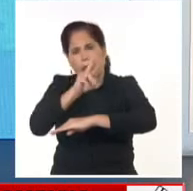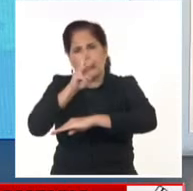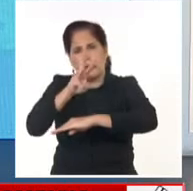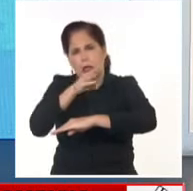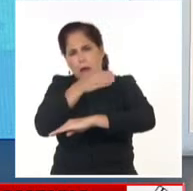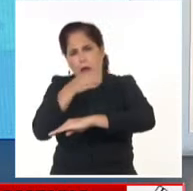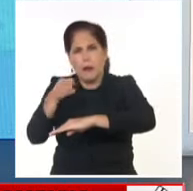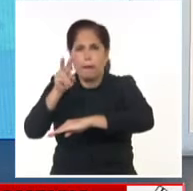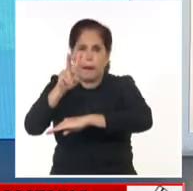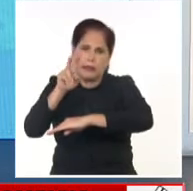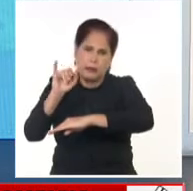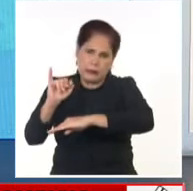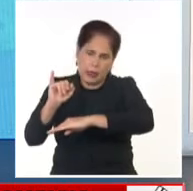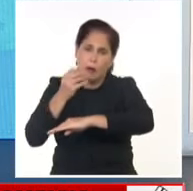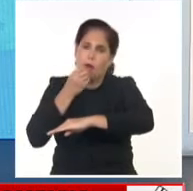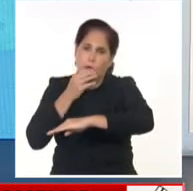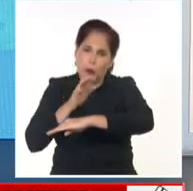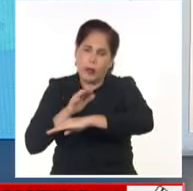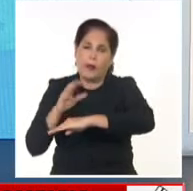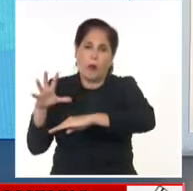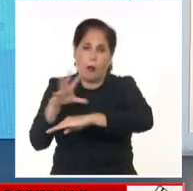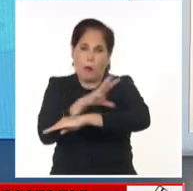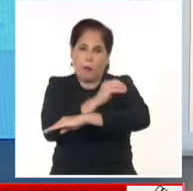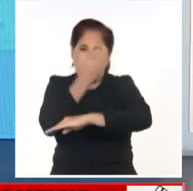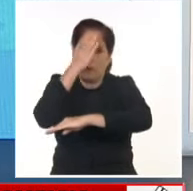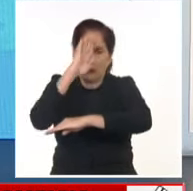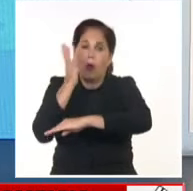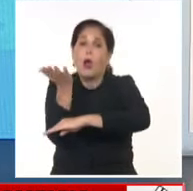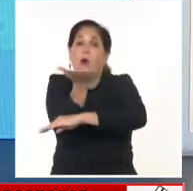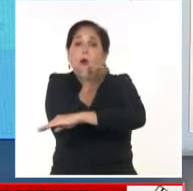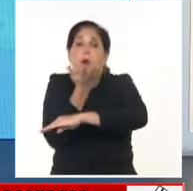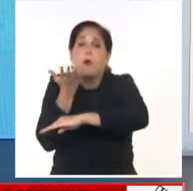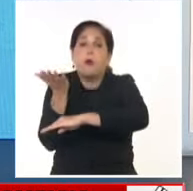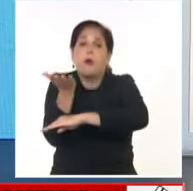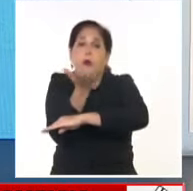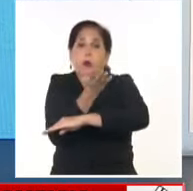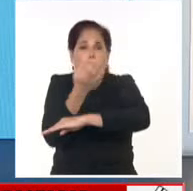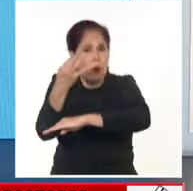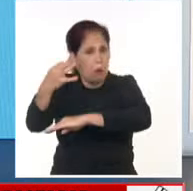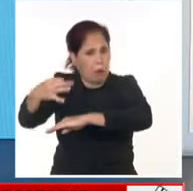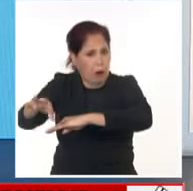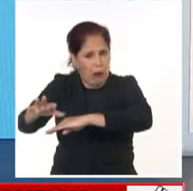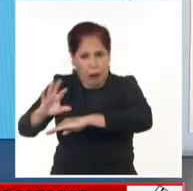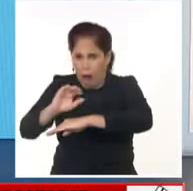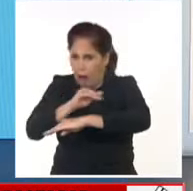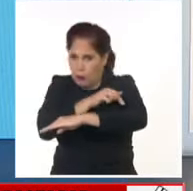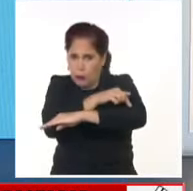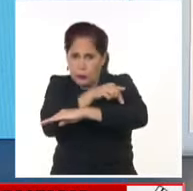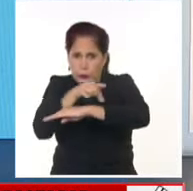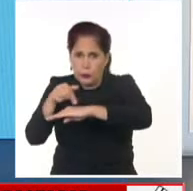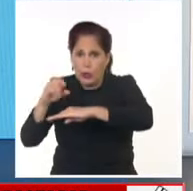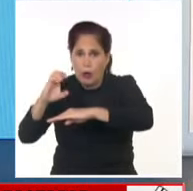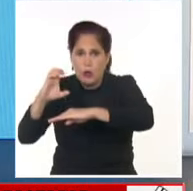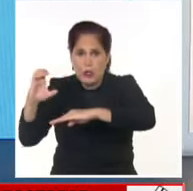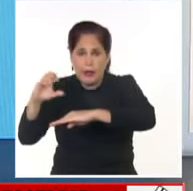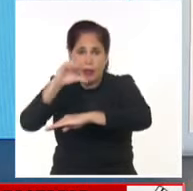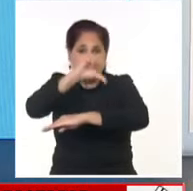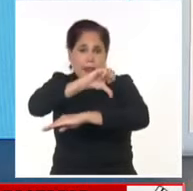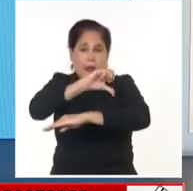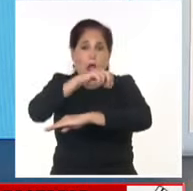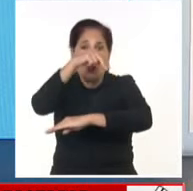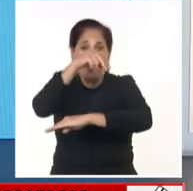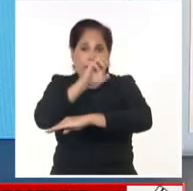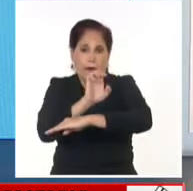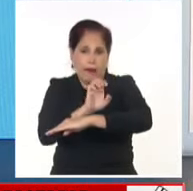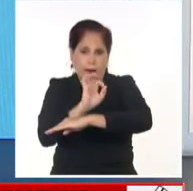26 grados en todo el país. Los vientos todavía, sin mucho cambio, permanecerán en la parte occidental y central, entre el nordeste y el este,